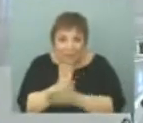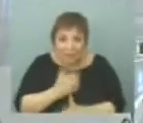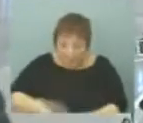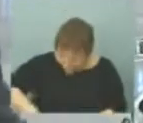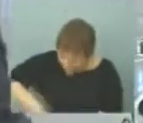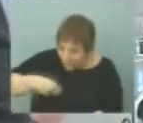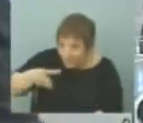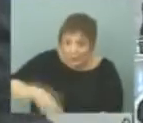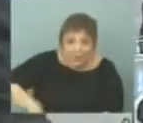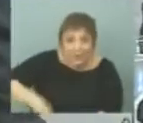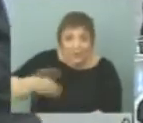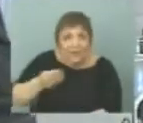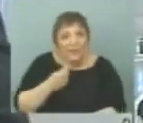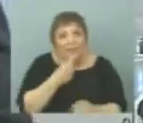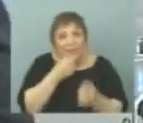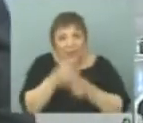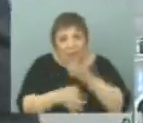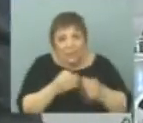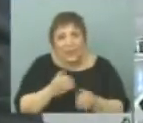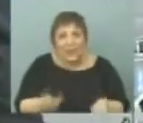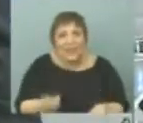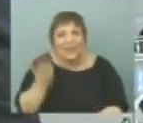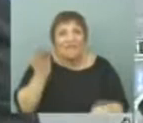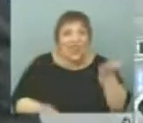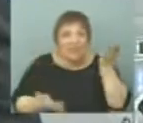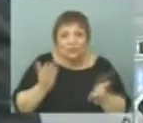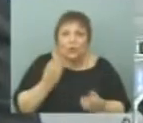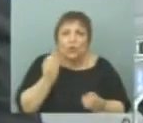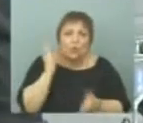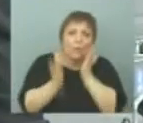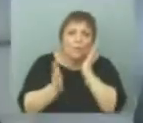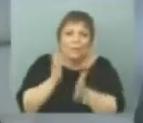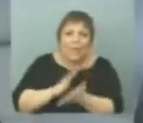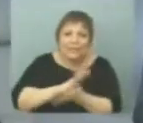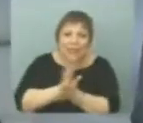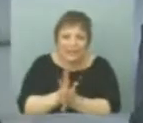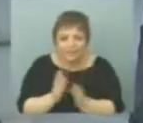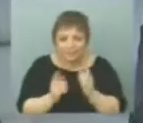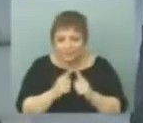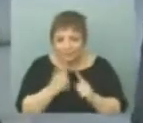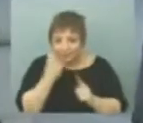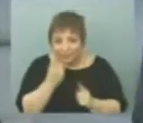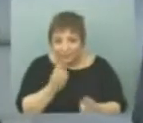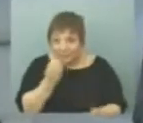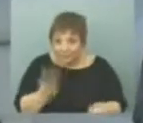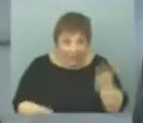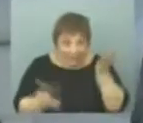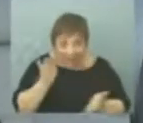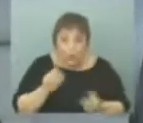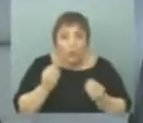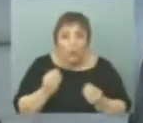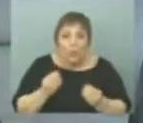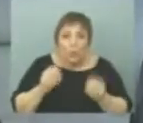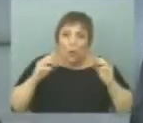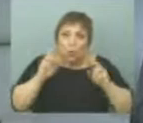bolsillo y le va sacando parte de su dinero. Y estamos hablando de la inflación, cómo se la combate. Bueno, para combatir la inflación, claramente, hay que